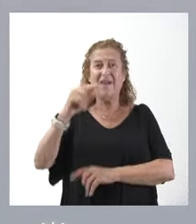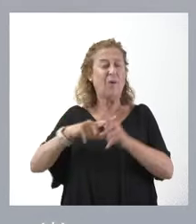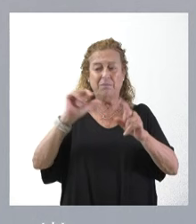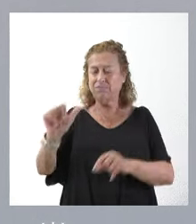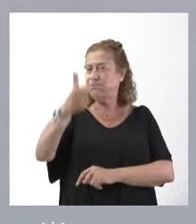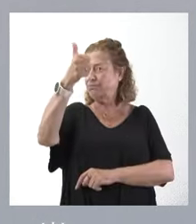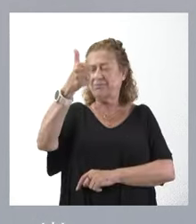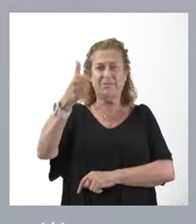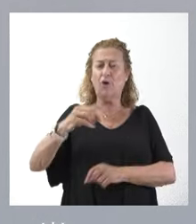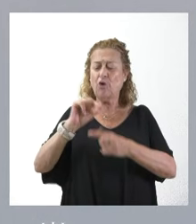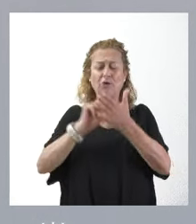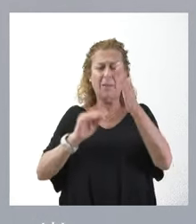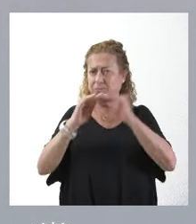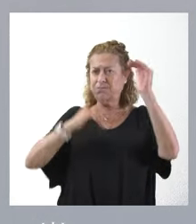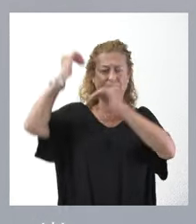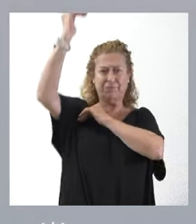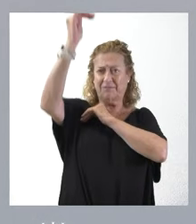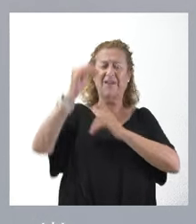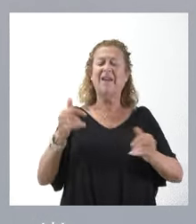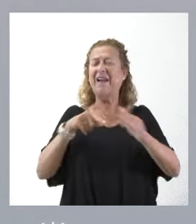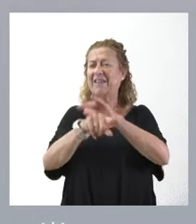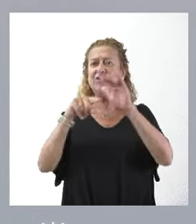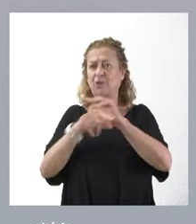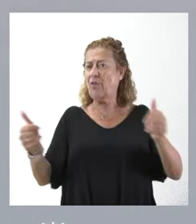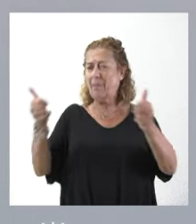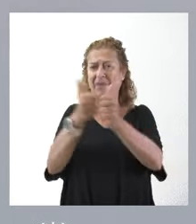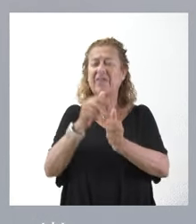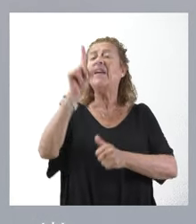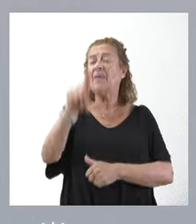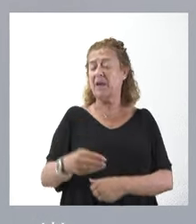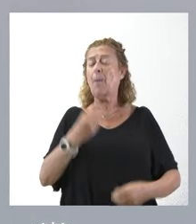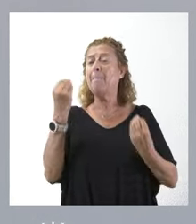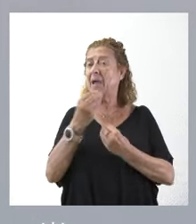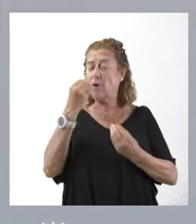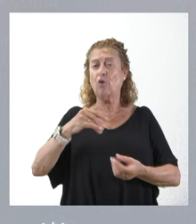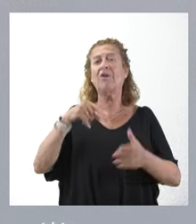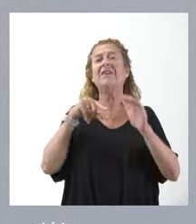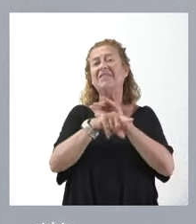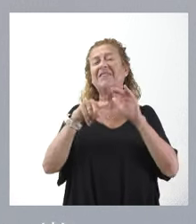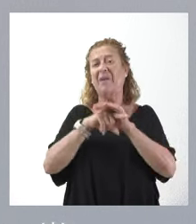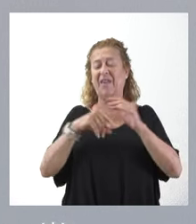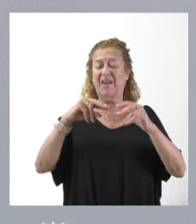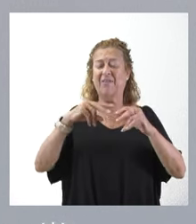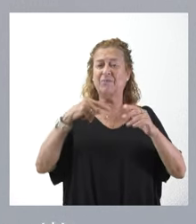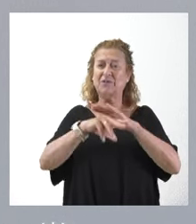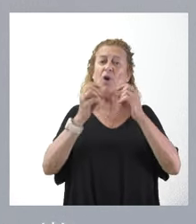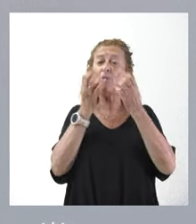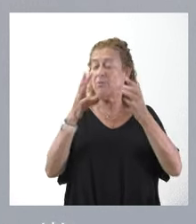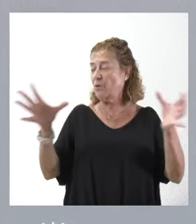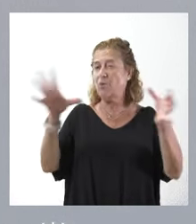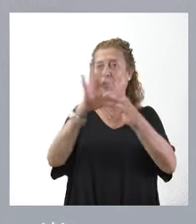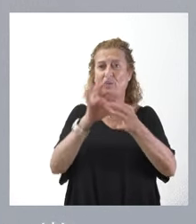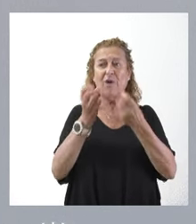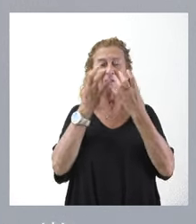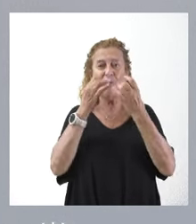en la gestión de la dependencia y también somos los mejores del sistema de régimen común en el informe de